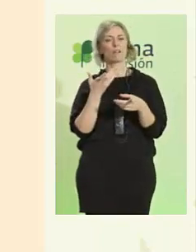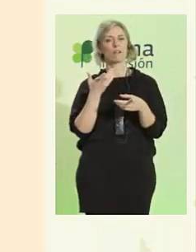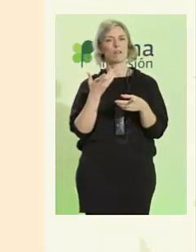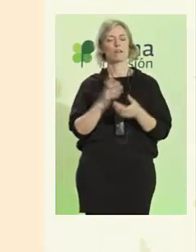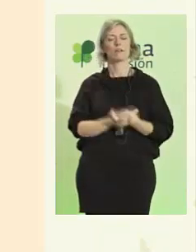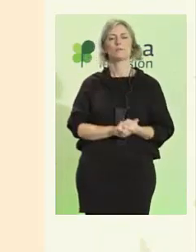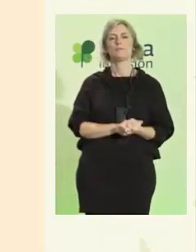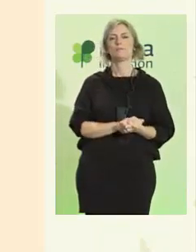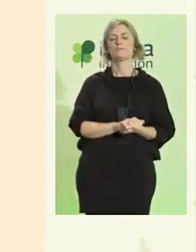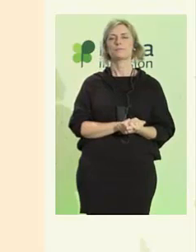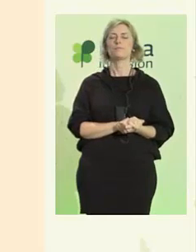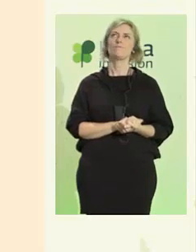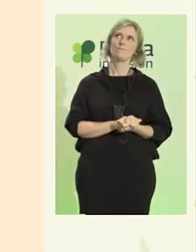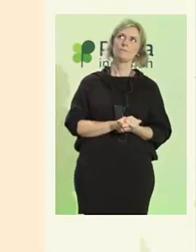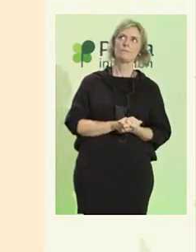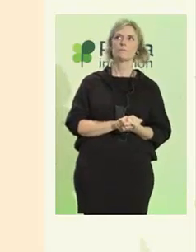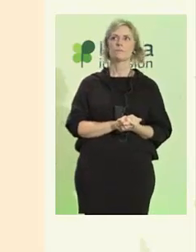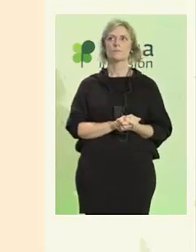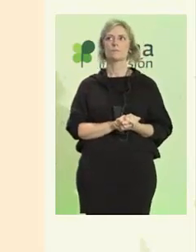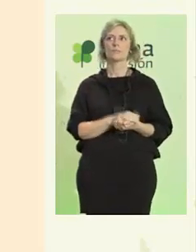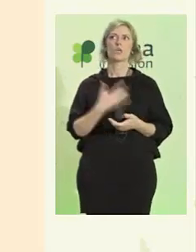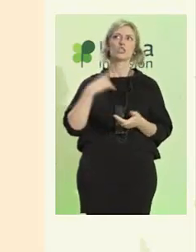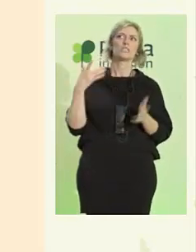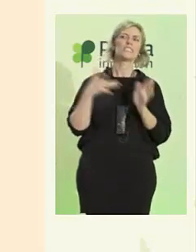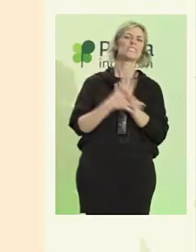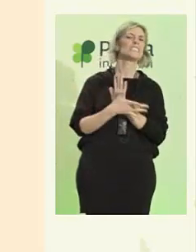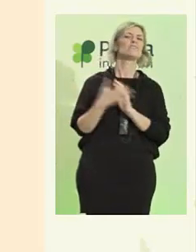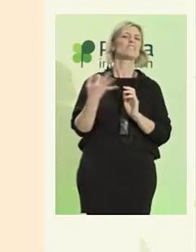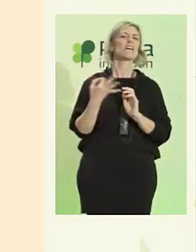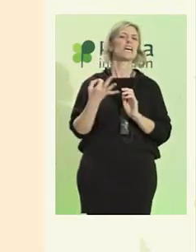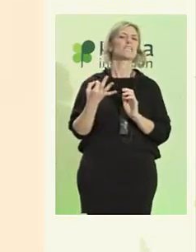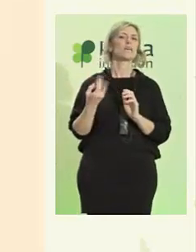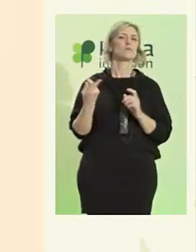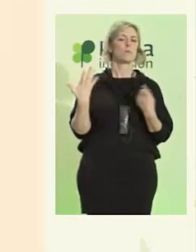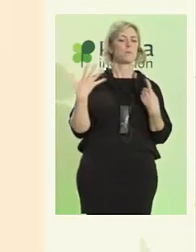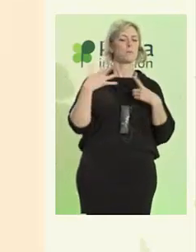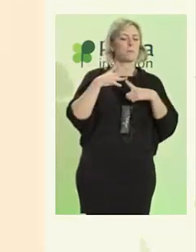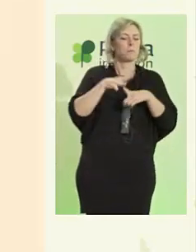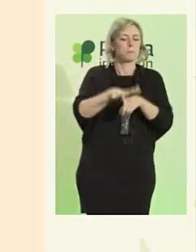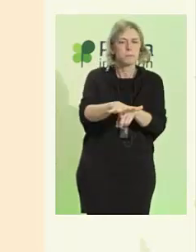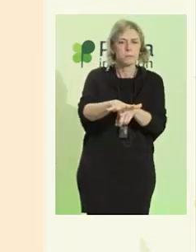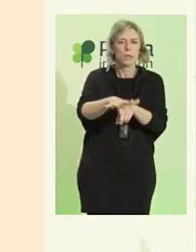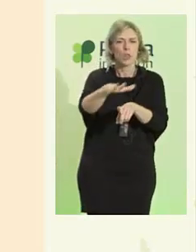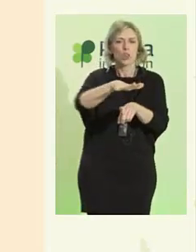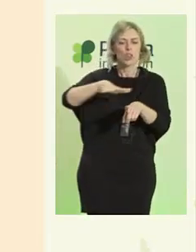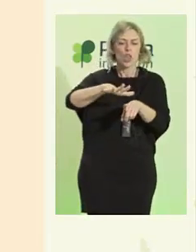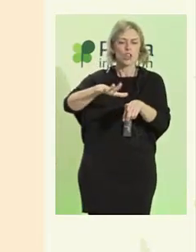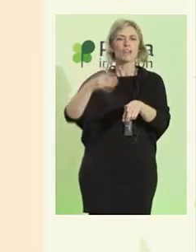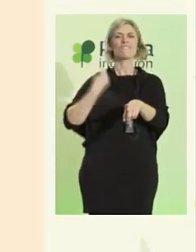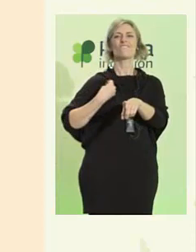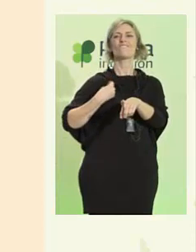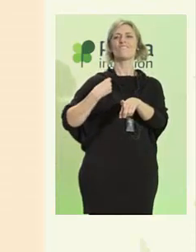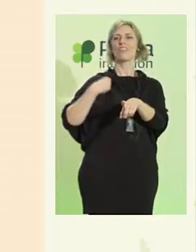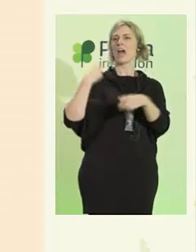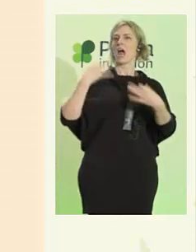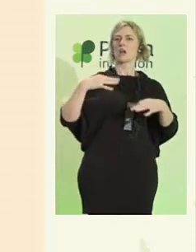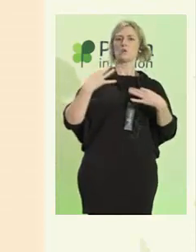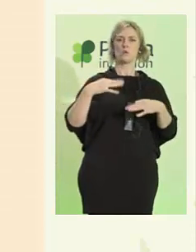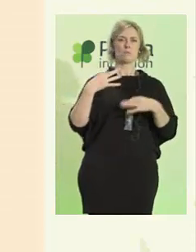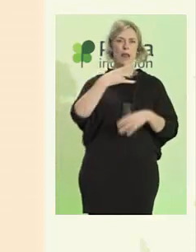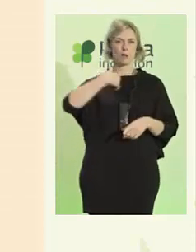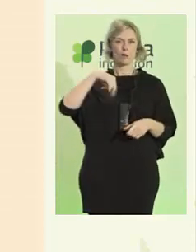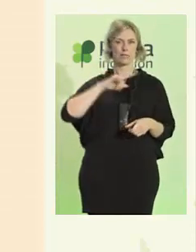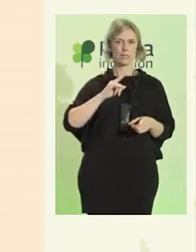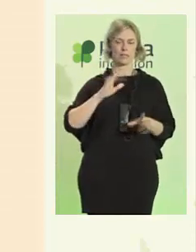Podemos decir que podemos incluirnos en nuestra vida ordinaria, en nuestra vida cotidiana. Estoy